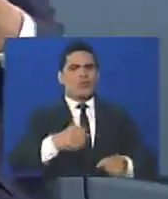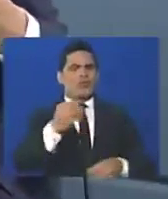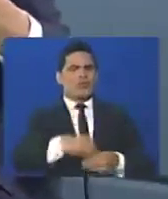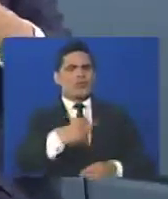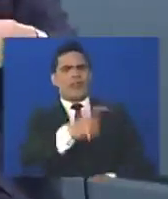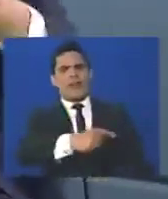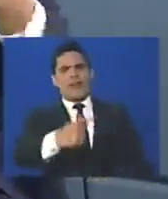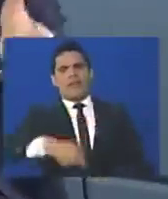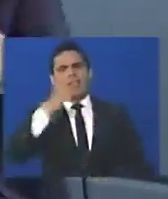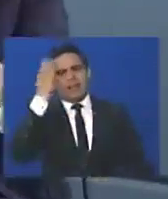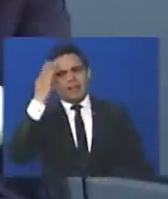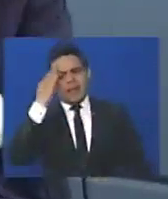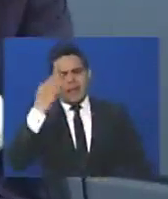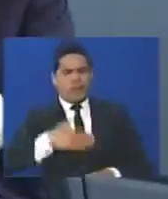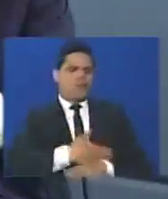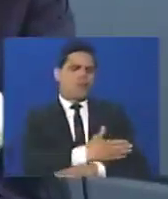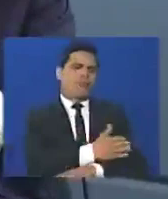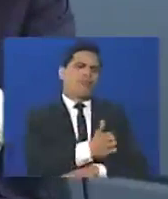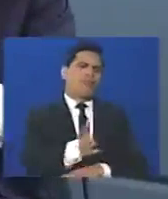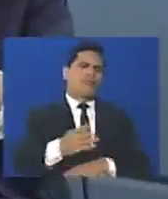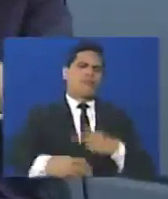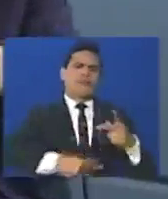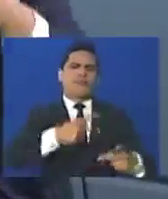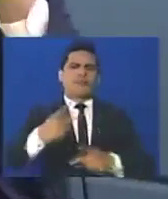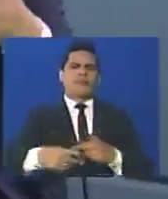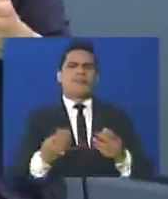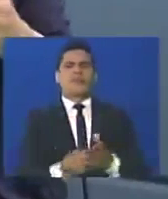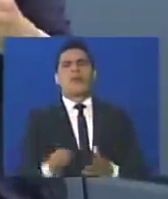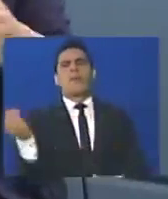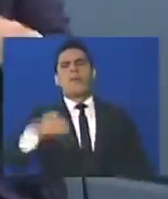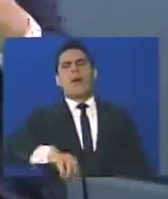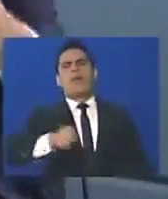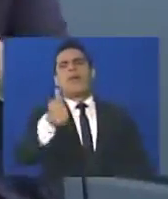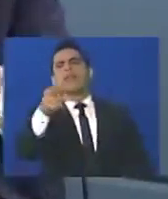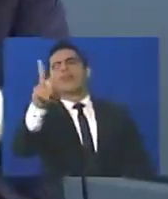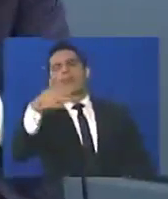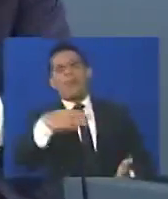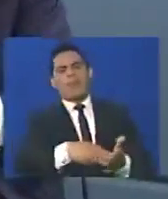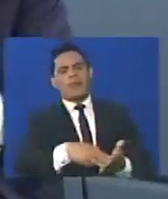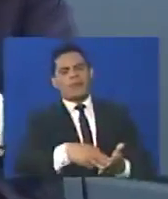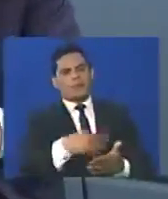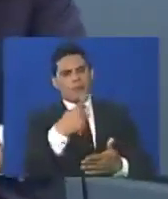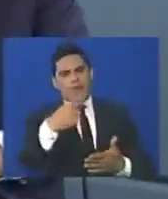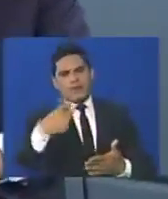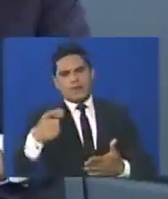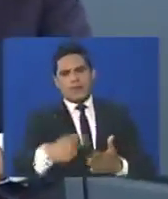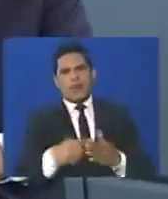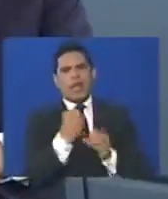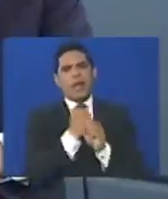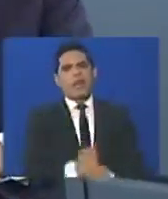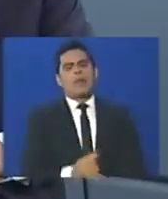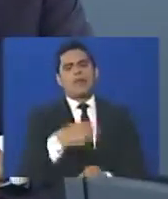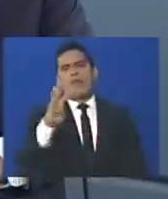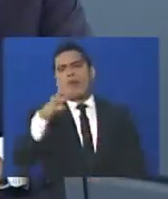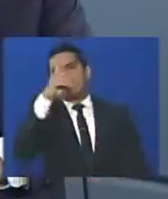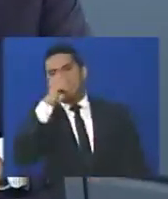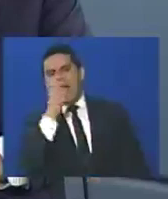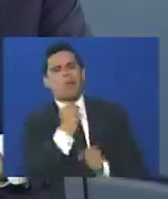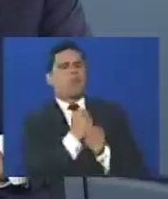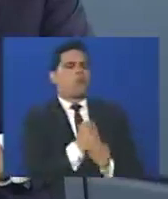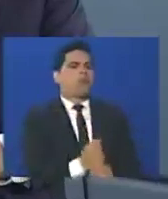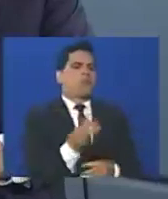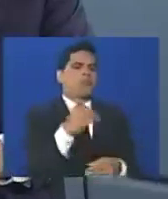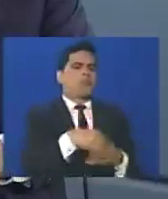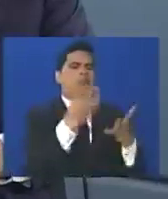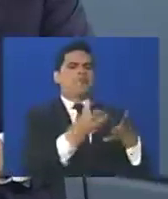todo el mundo conoce de los retardos procesales, hay más de 12 mil casos con retardos procesales, gente que tiene 4, 5 años, 6